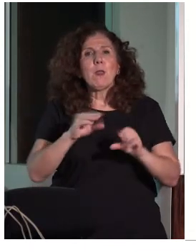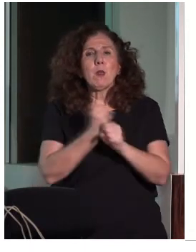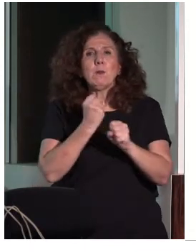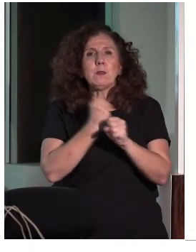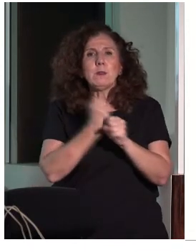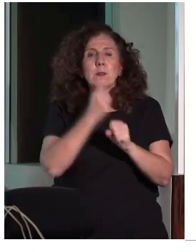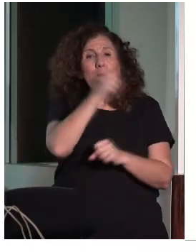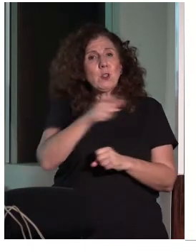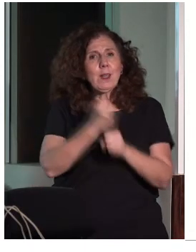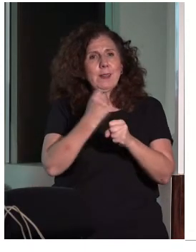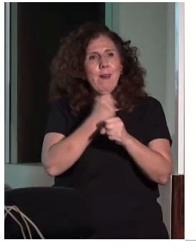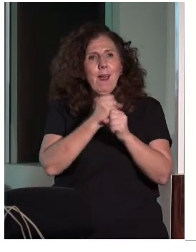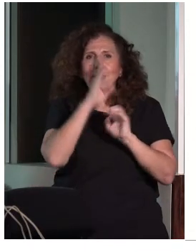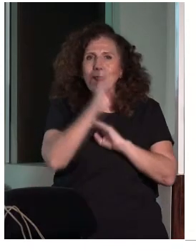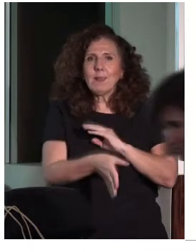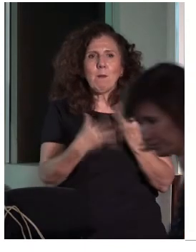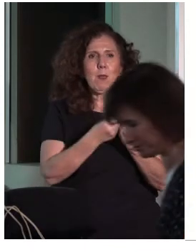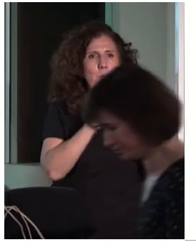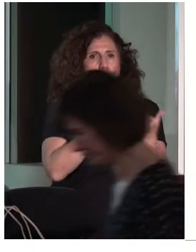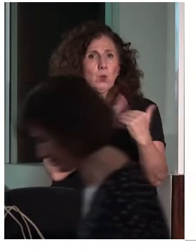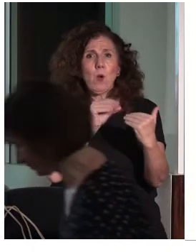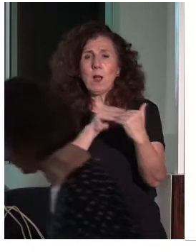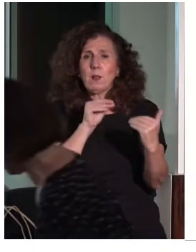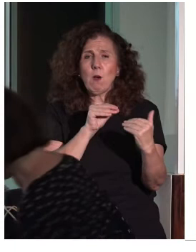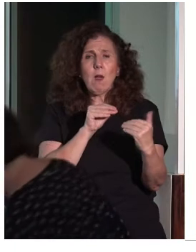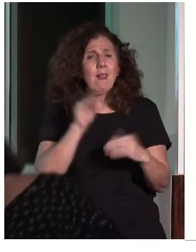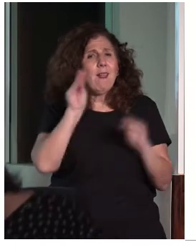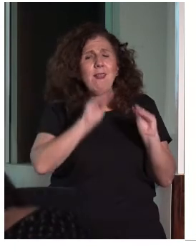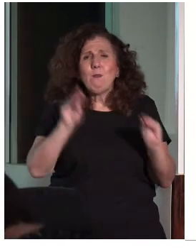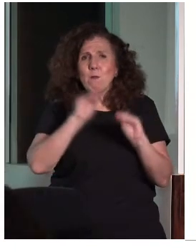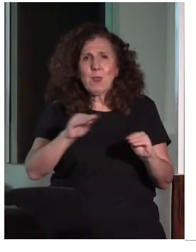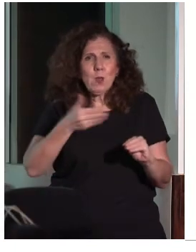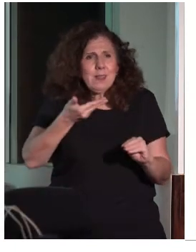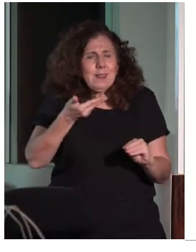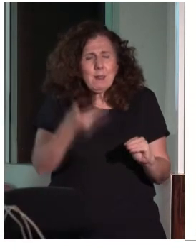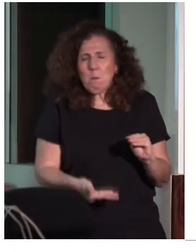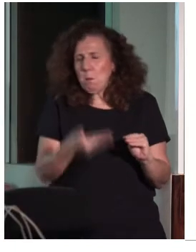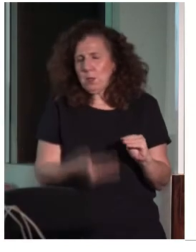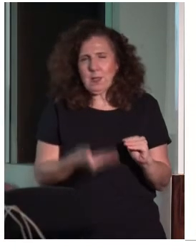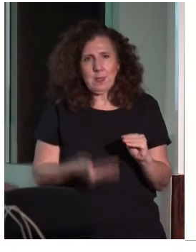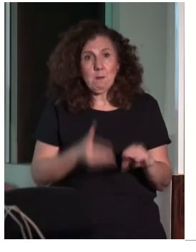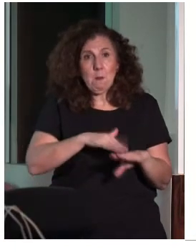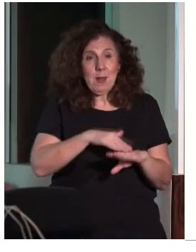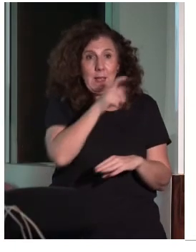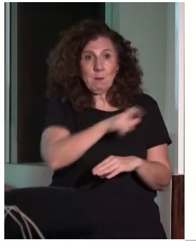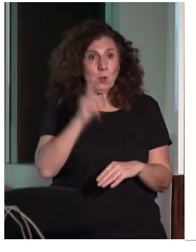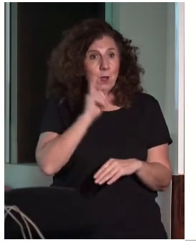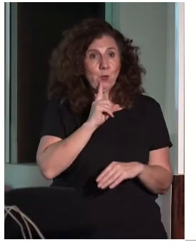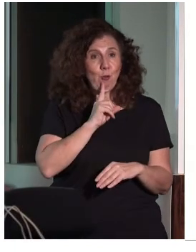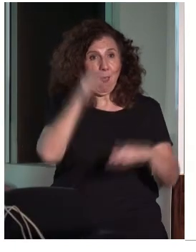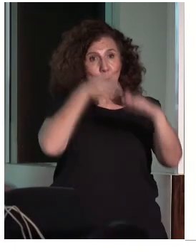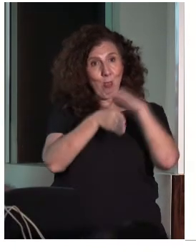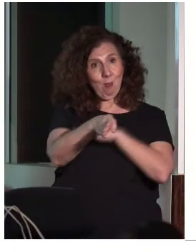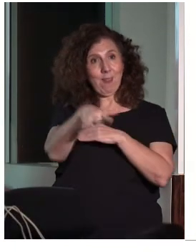con los usuarios, que es básico y fundamental también para que la persona sorda que accede a estos entornos se sienta